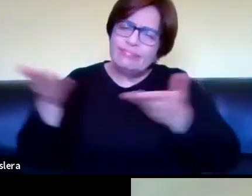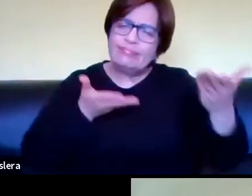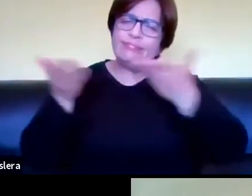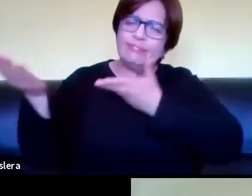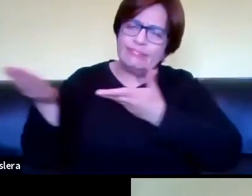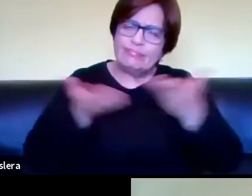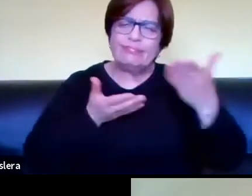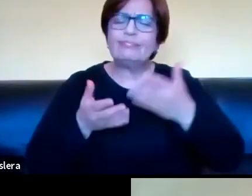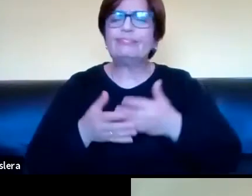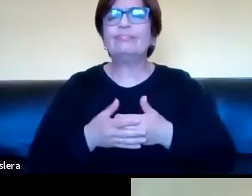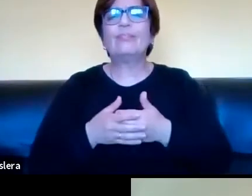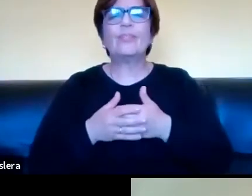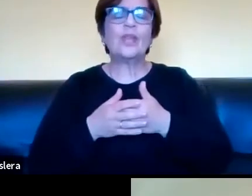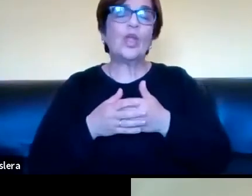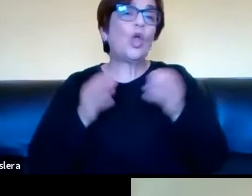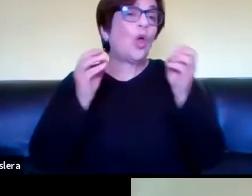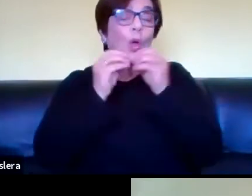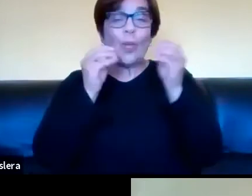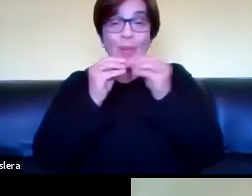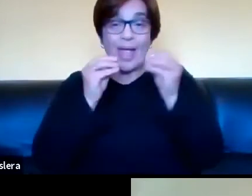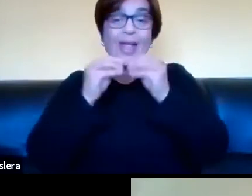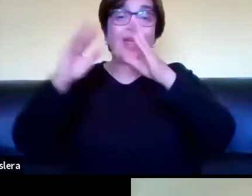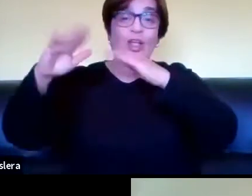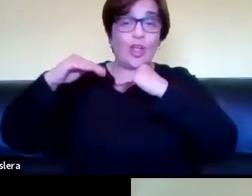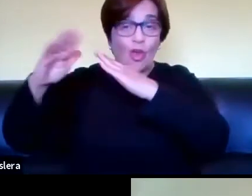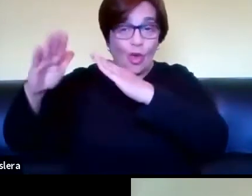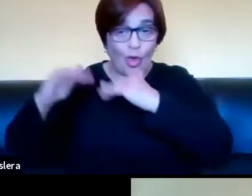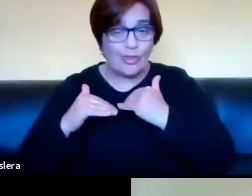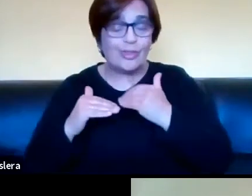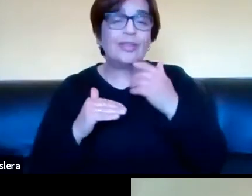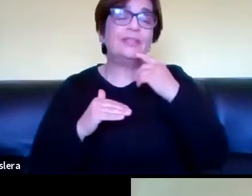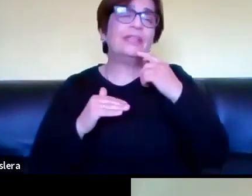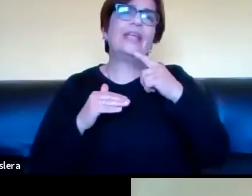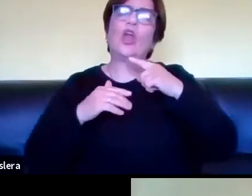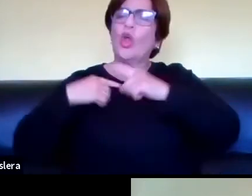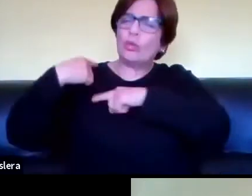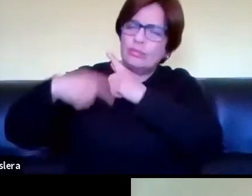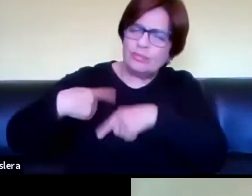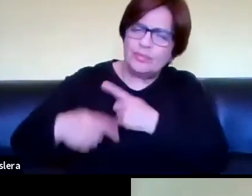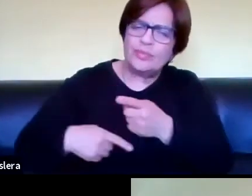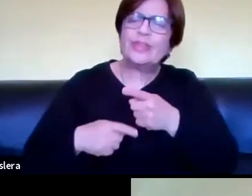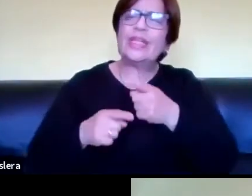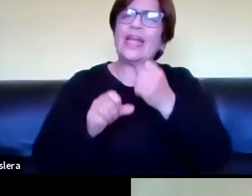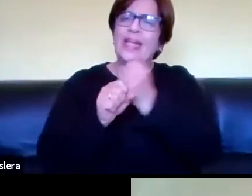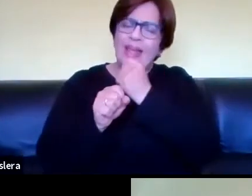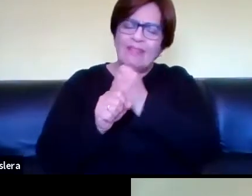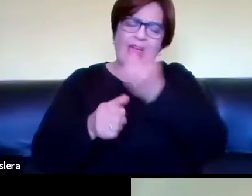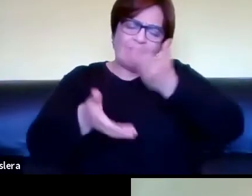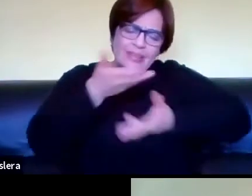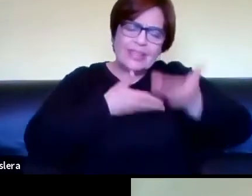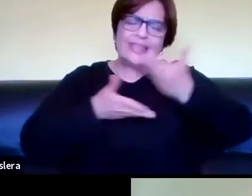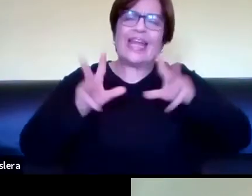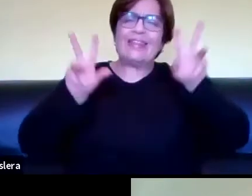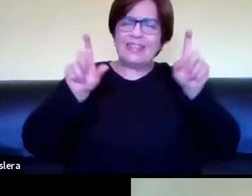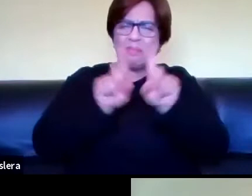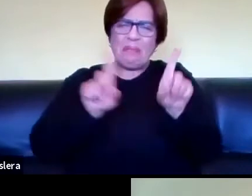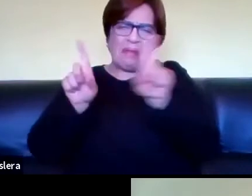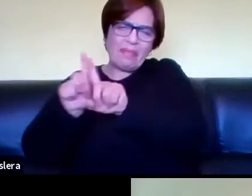compañeros, colegas, que vienen trabajando, intercambiando con nosotros en distintos temas,